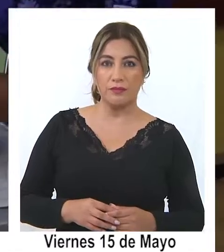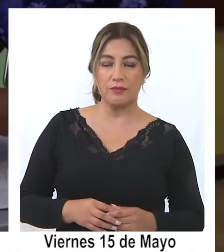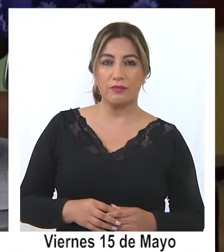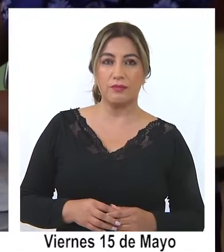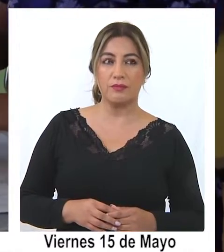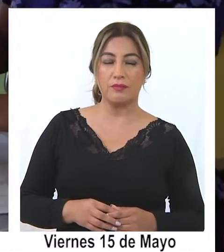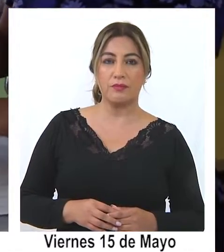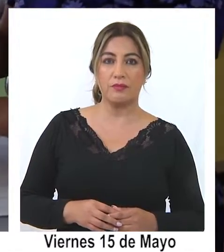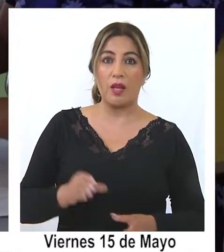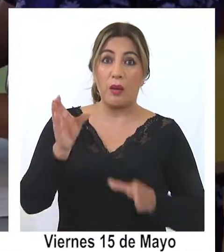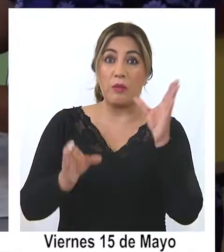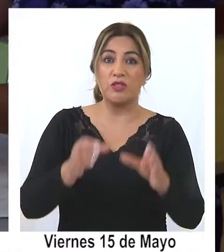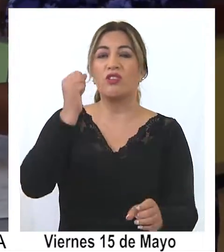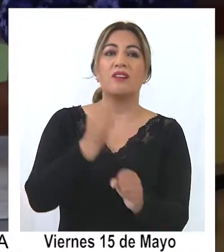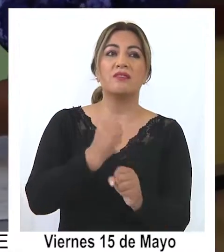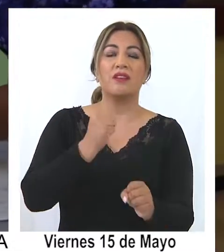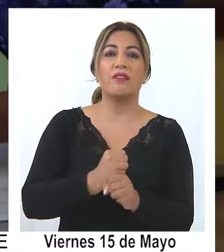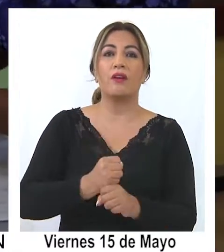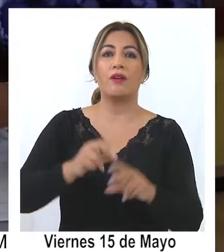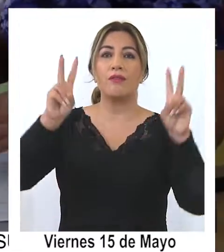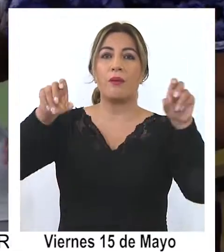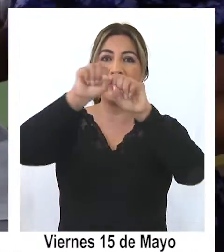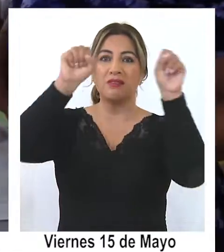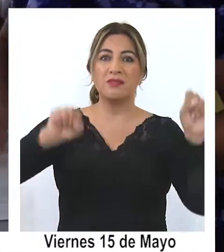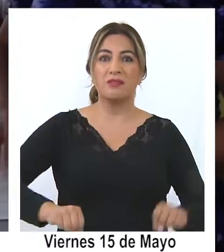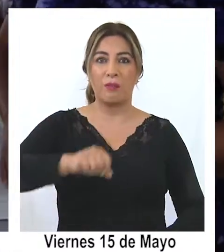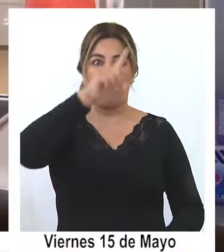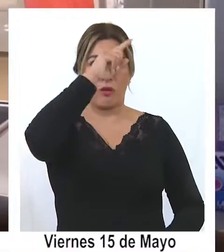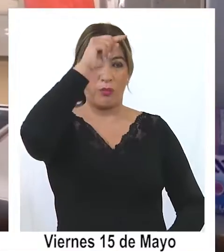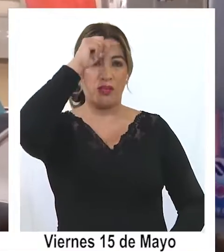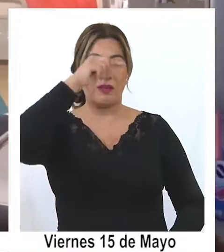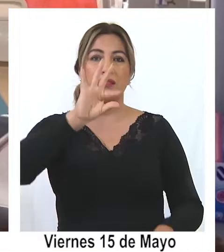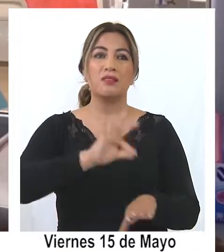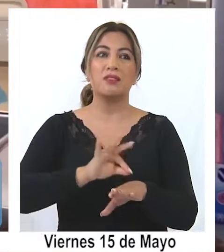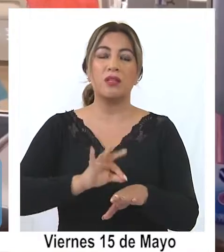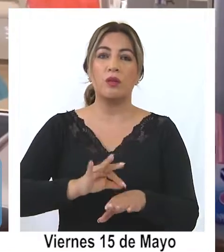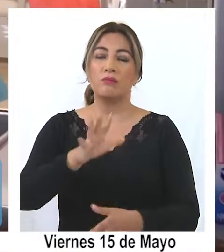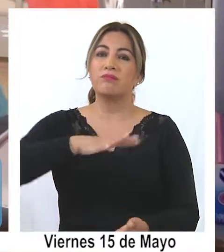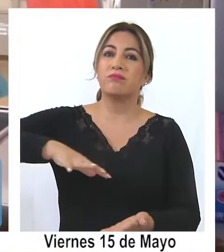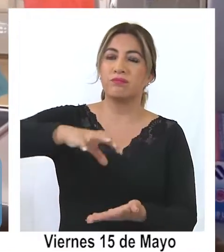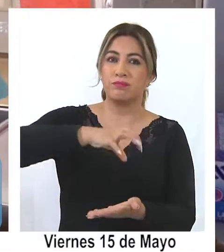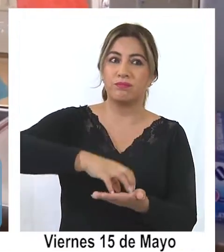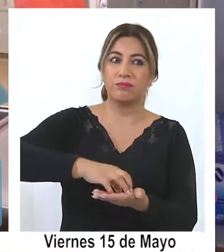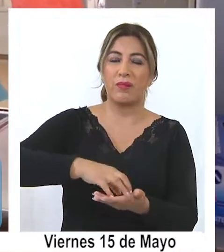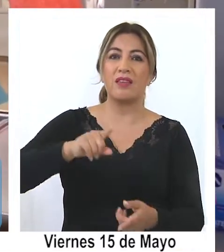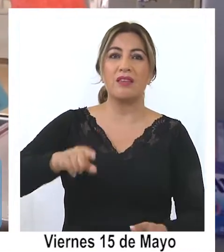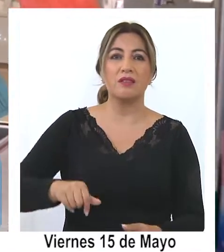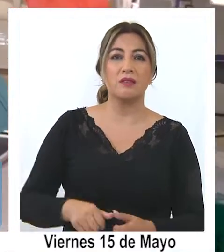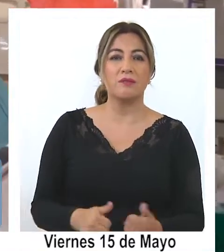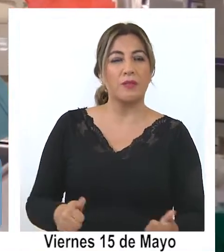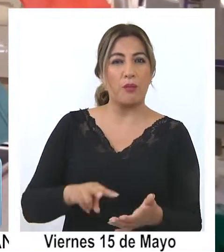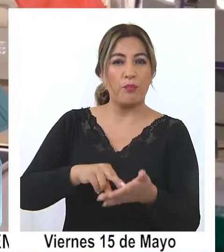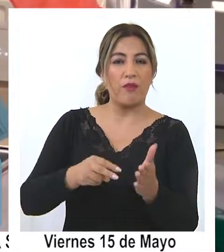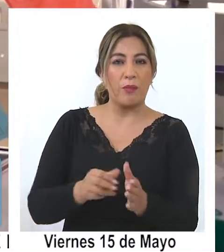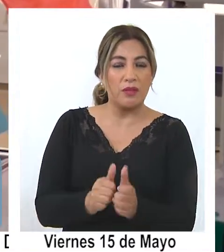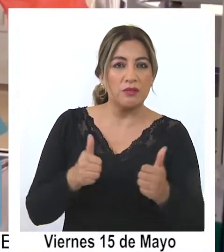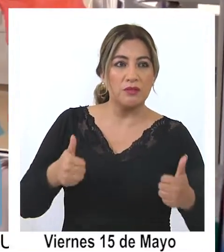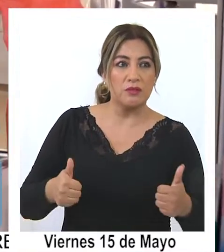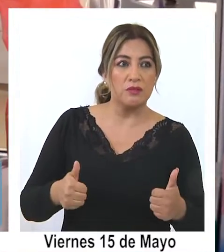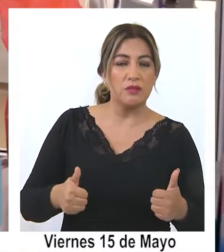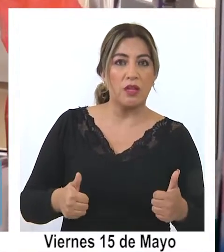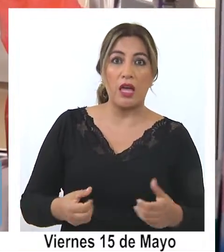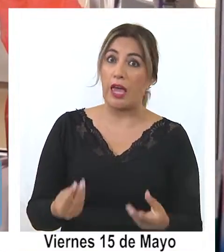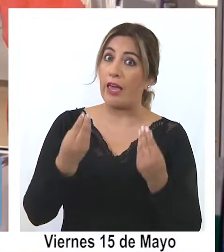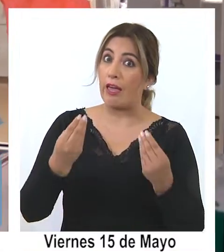Para los trabajadores del sistema de salud de la región, no todo el actuar de la autoridad ante la pandemia ha sido